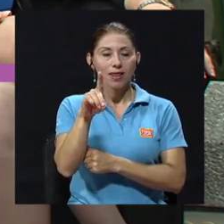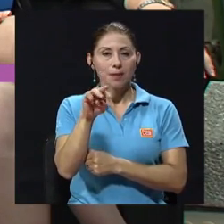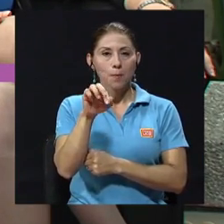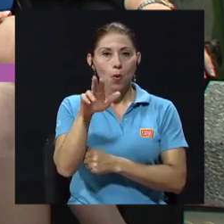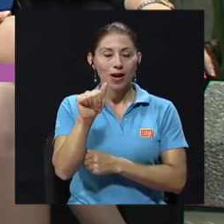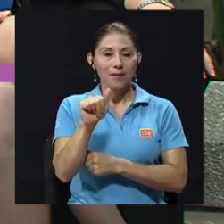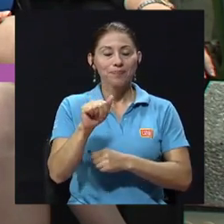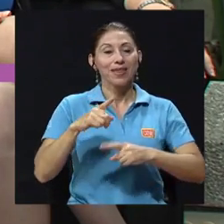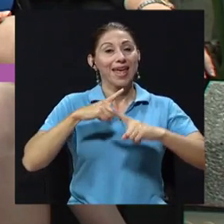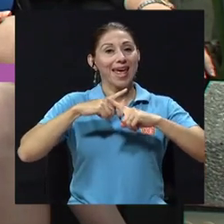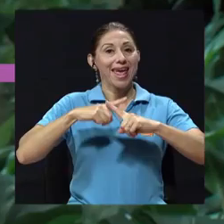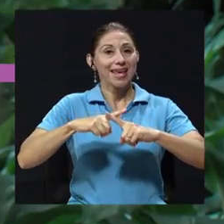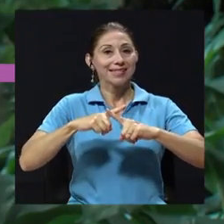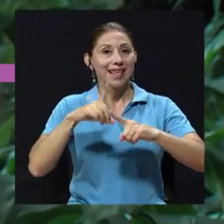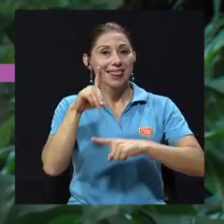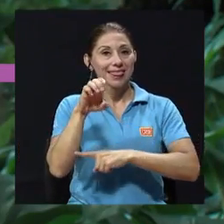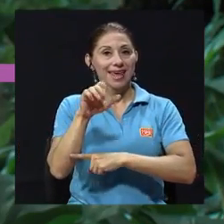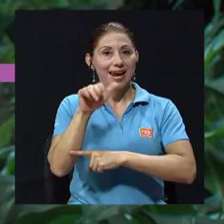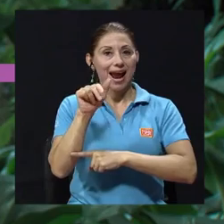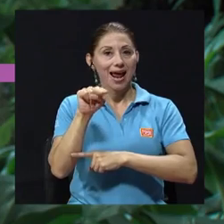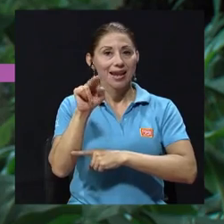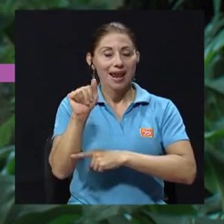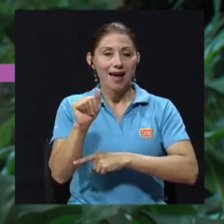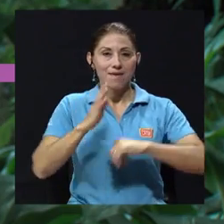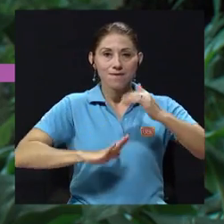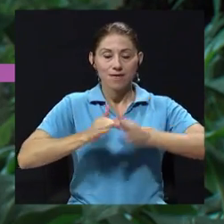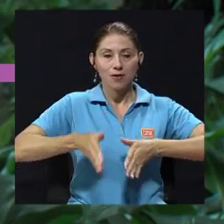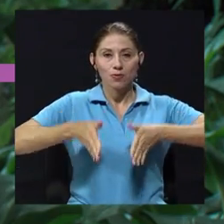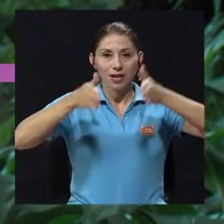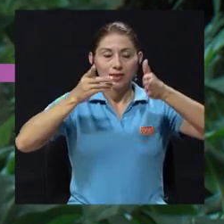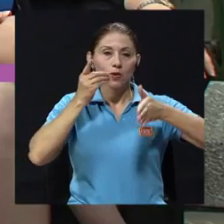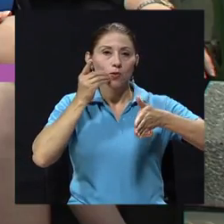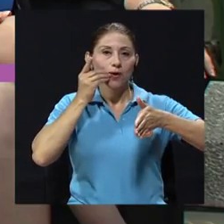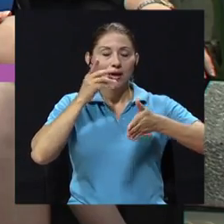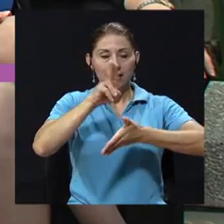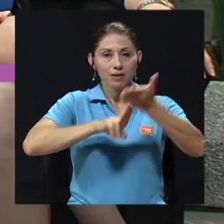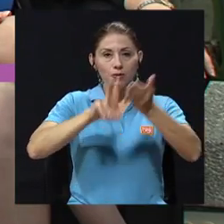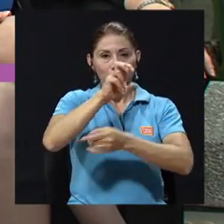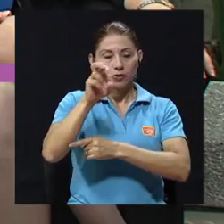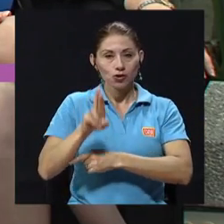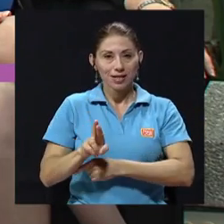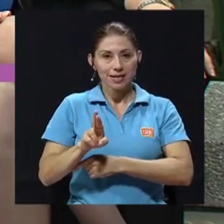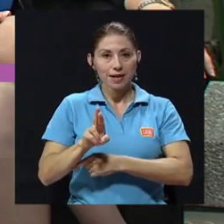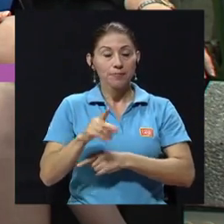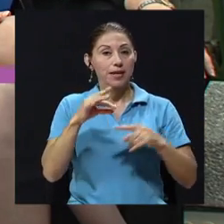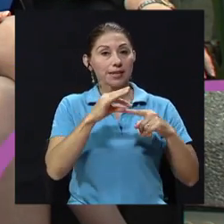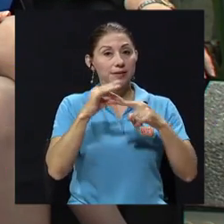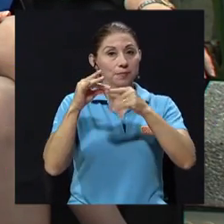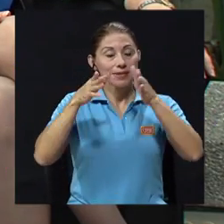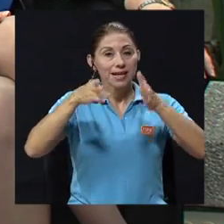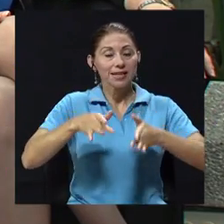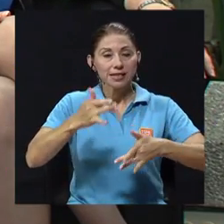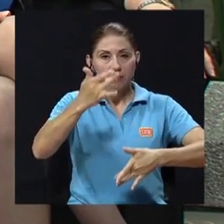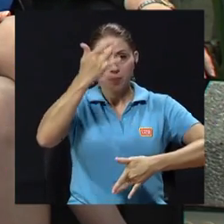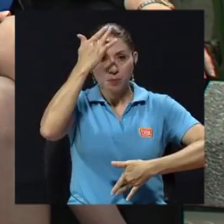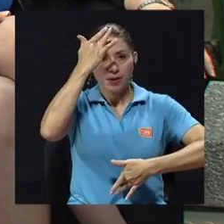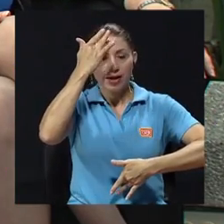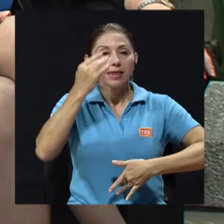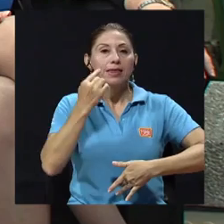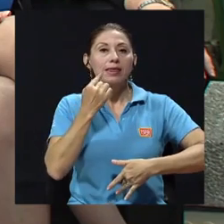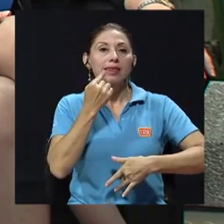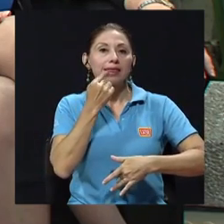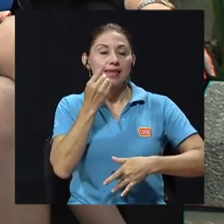es exdecana de la Facultad de Odontología de la Universidad de Costa Rica, especialista en patología bucal